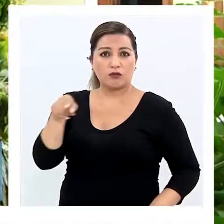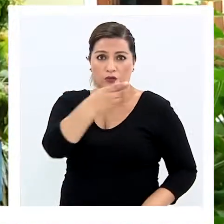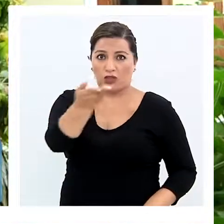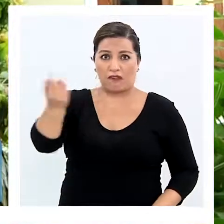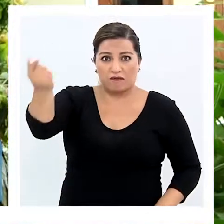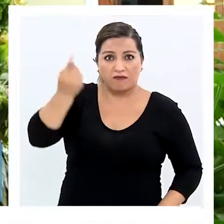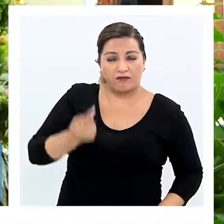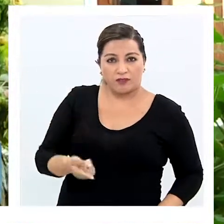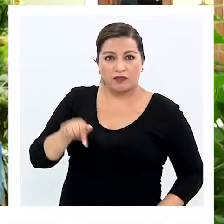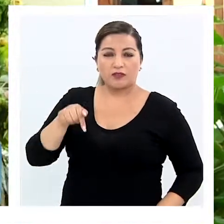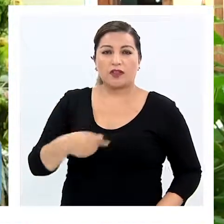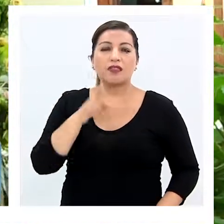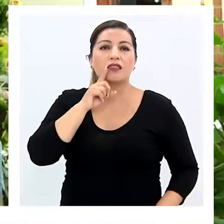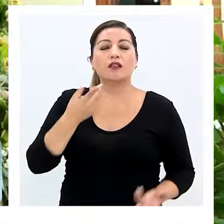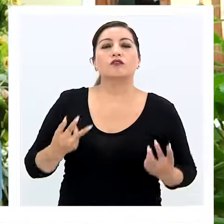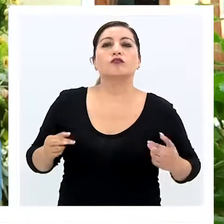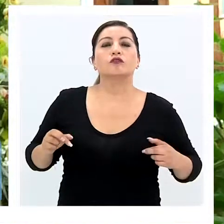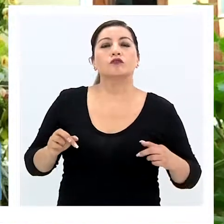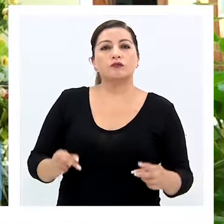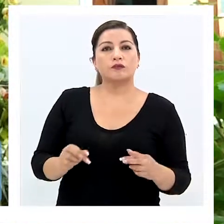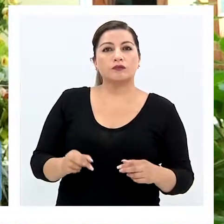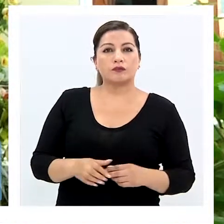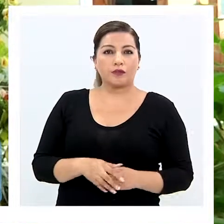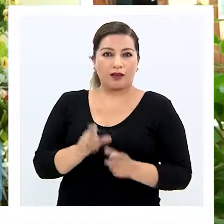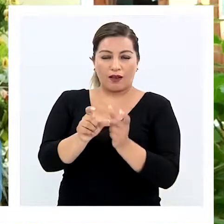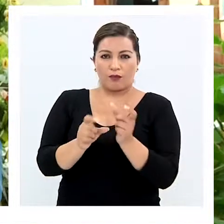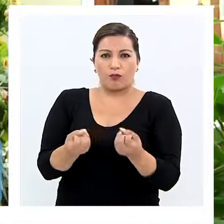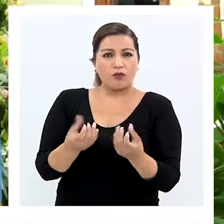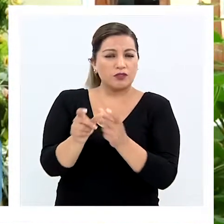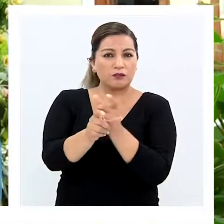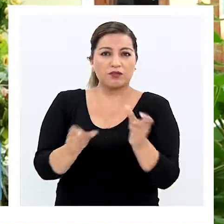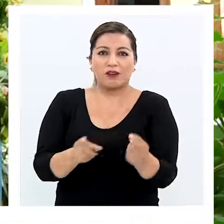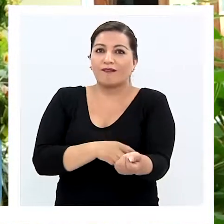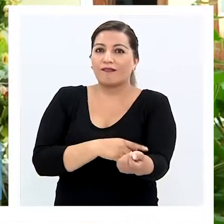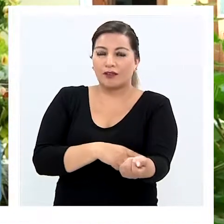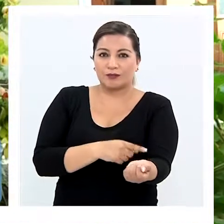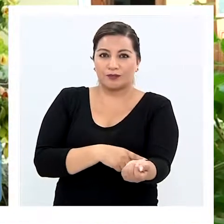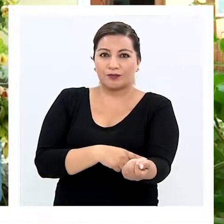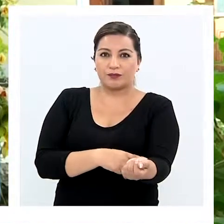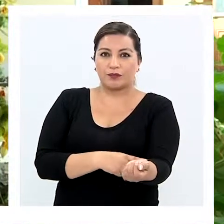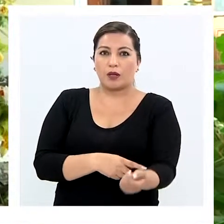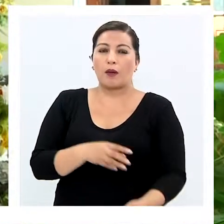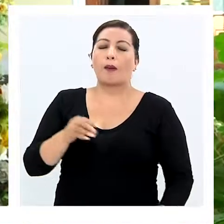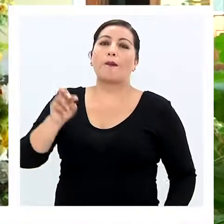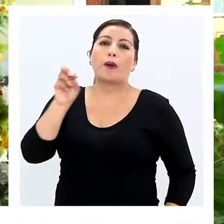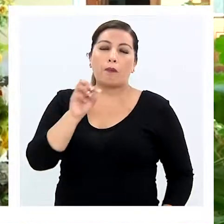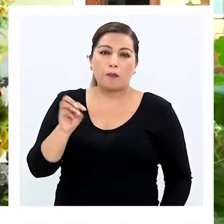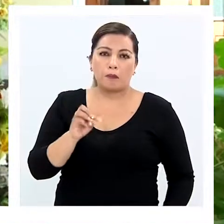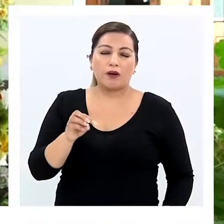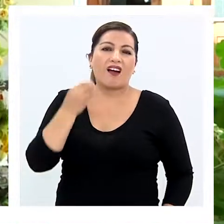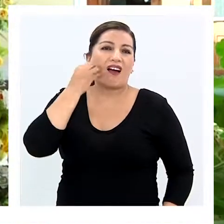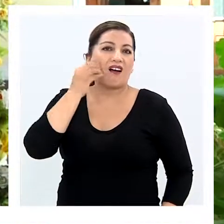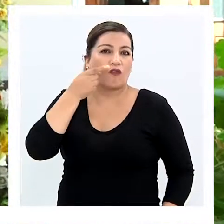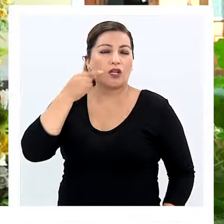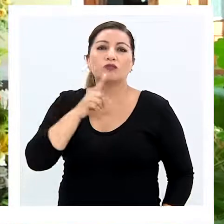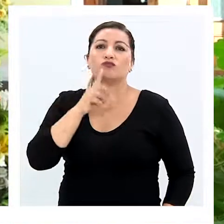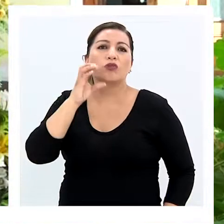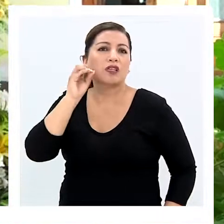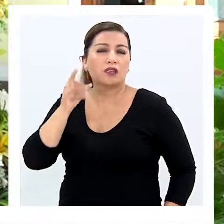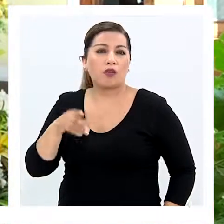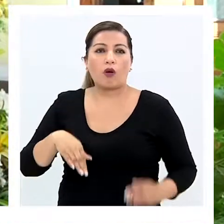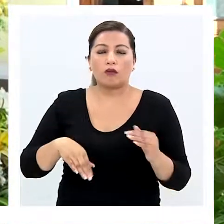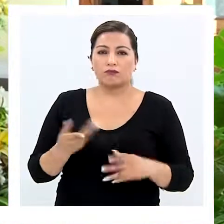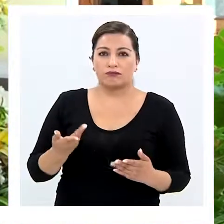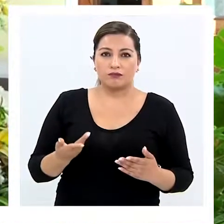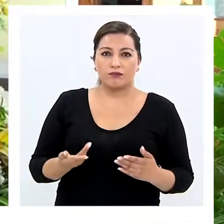posibilidad de... Porque resulta que hay mucha gente, familiares, padres, abuelos, tíos, incluso de mayor